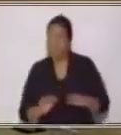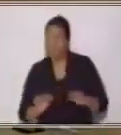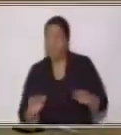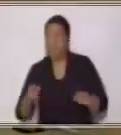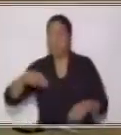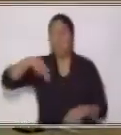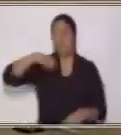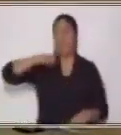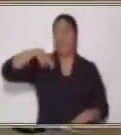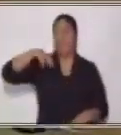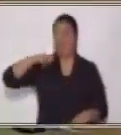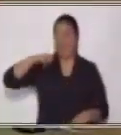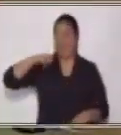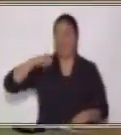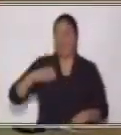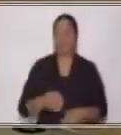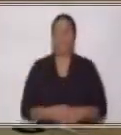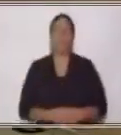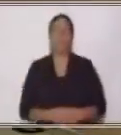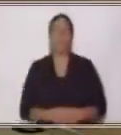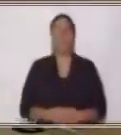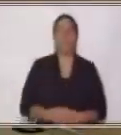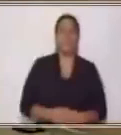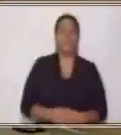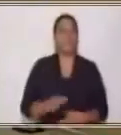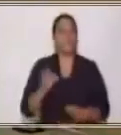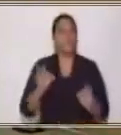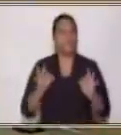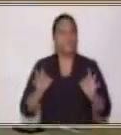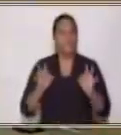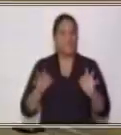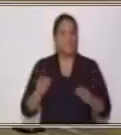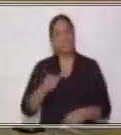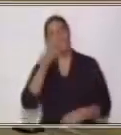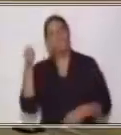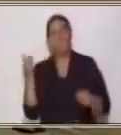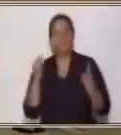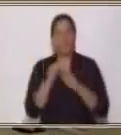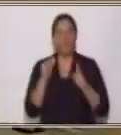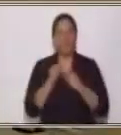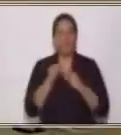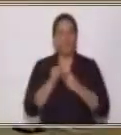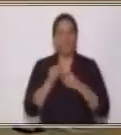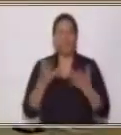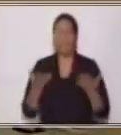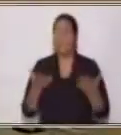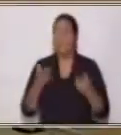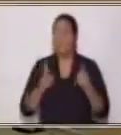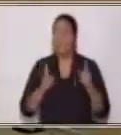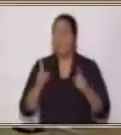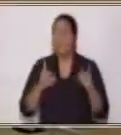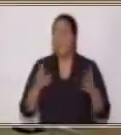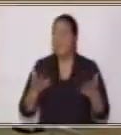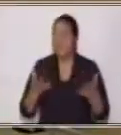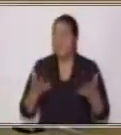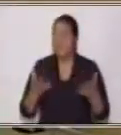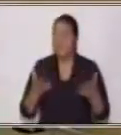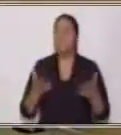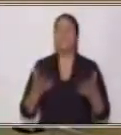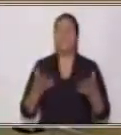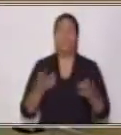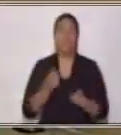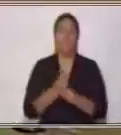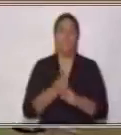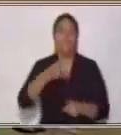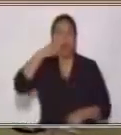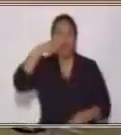Nene. Nene. Muy bien. Excelente. Y también buscamos otra palabra. Muy bien,